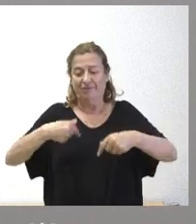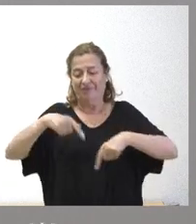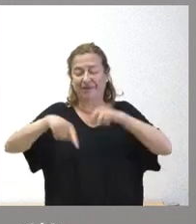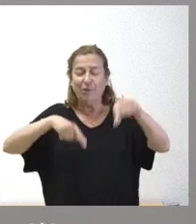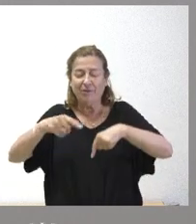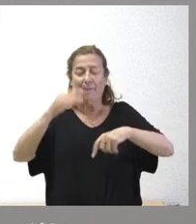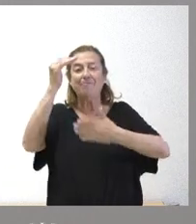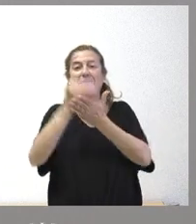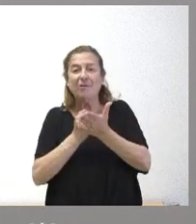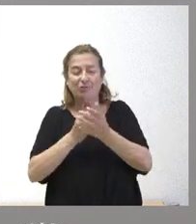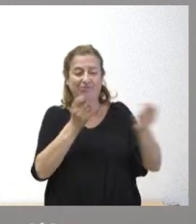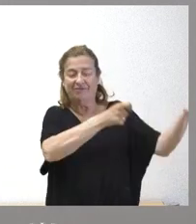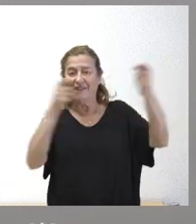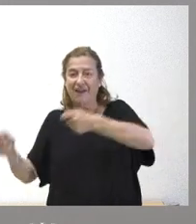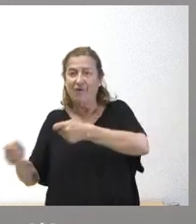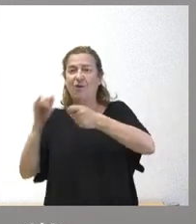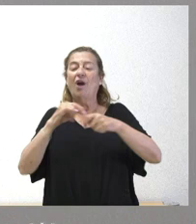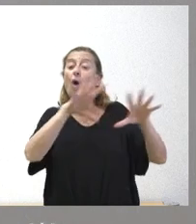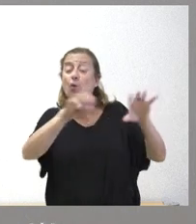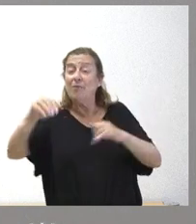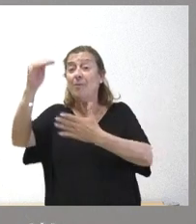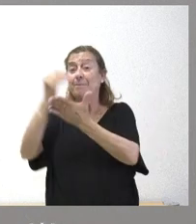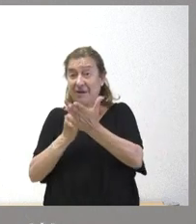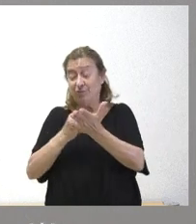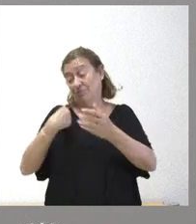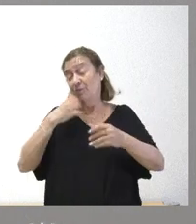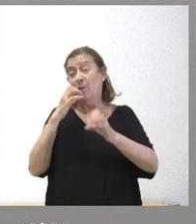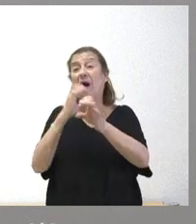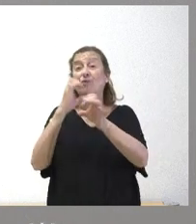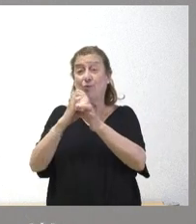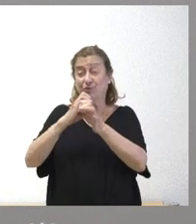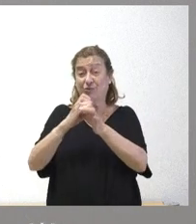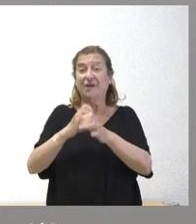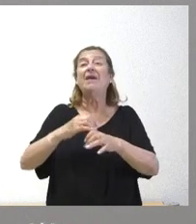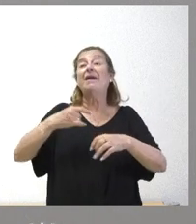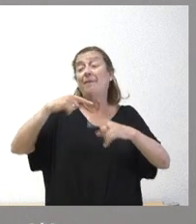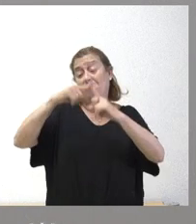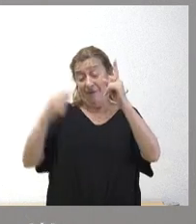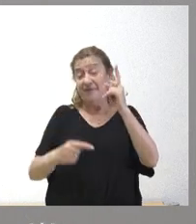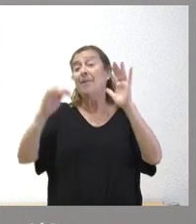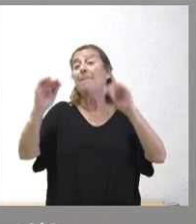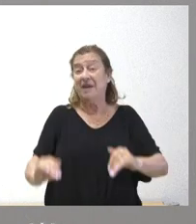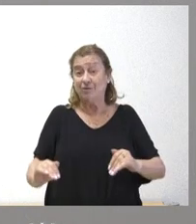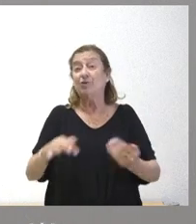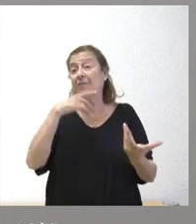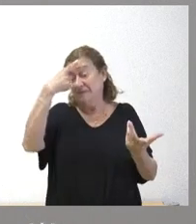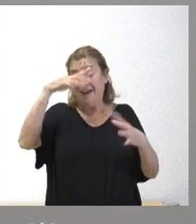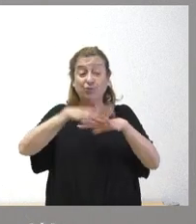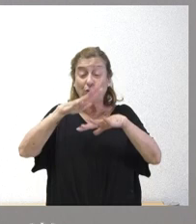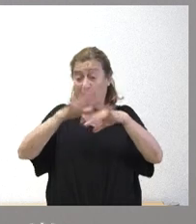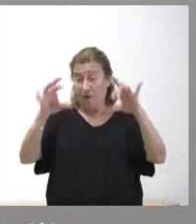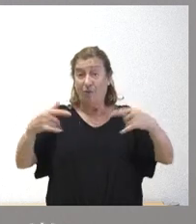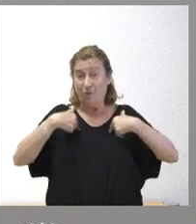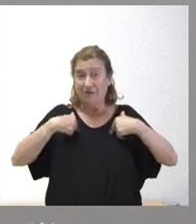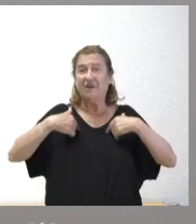y también una mayor ocupación llevaría en los propios autobuses y, por tanto, un menor déficit. En una estructura territorial como la nuestra, que